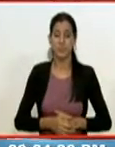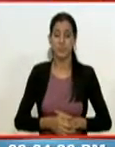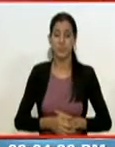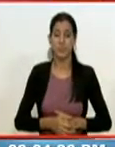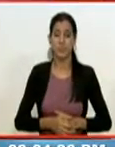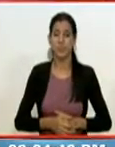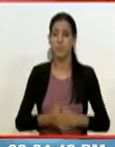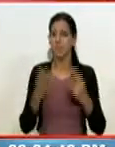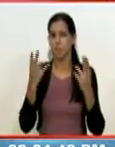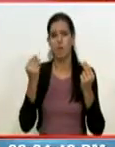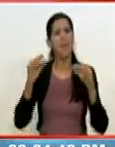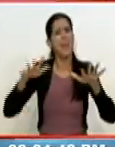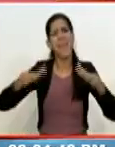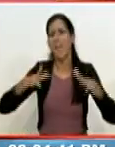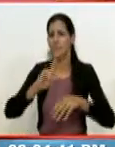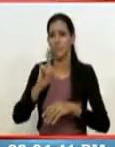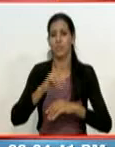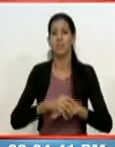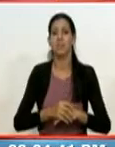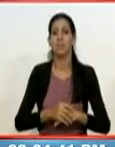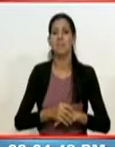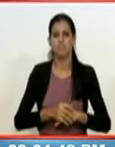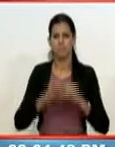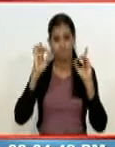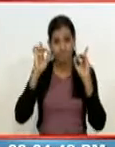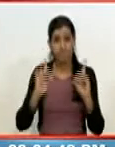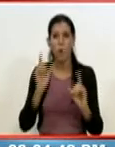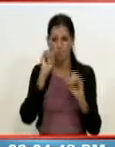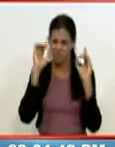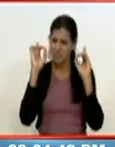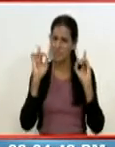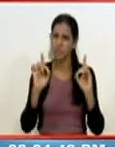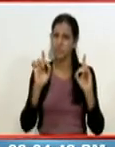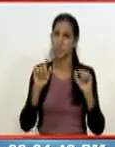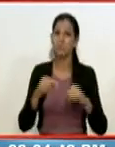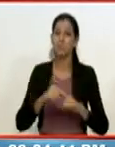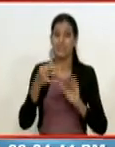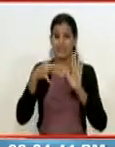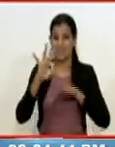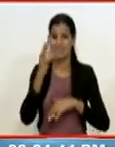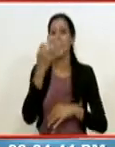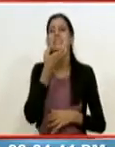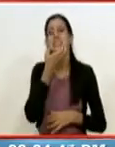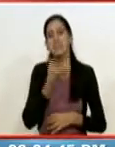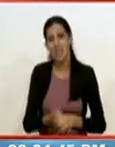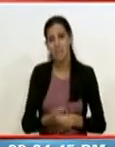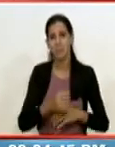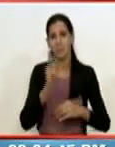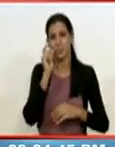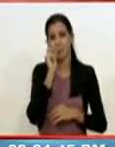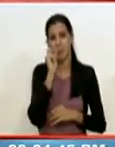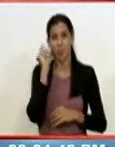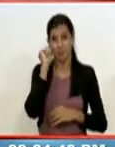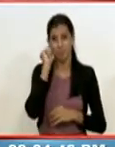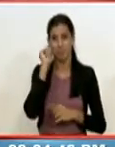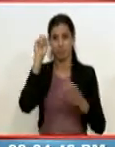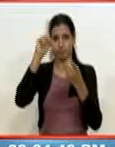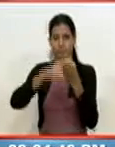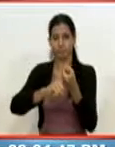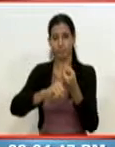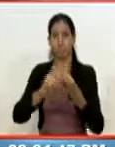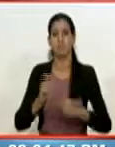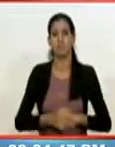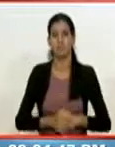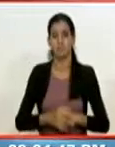No eran nervios, era determinación. El siguiente 13 de diciembre, Ramsor y Yendri se unieron en matrimonio